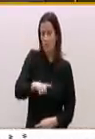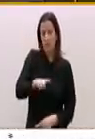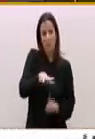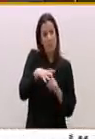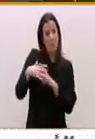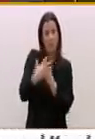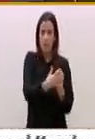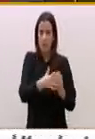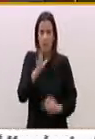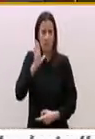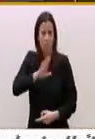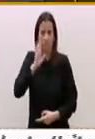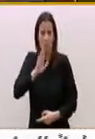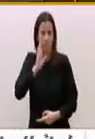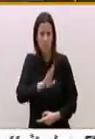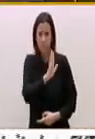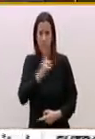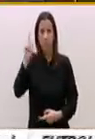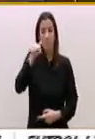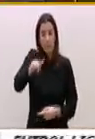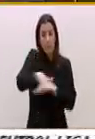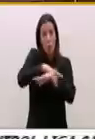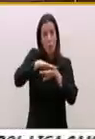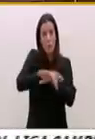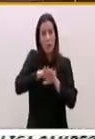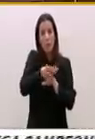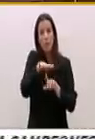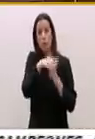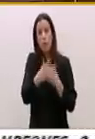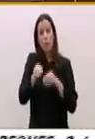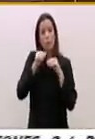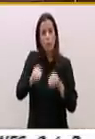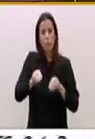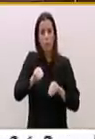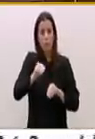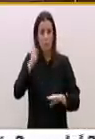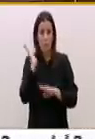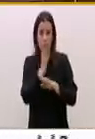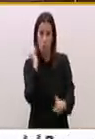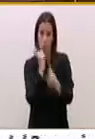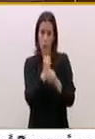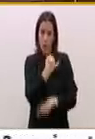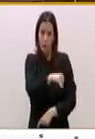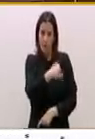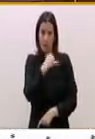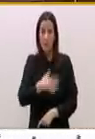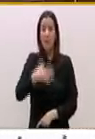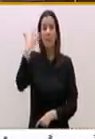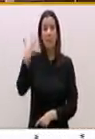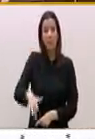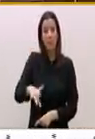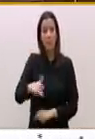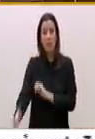Pero mientras este Gobierno se comporta como un ave de rapiña con los débiles, es benevolente y protector con los grandes defraudadores.